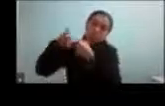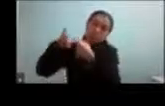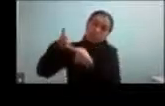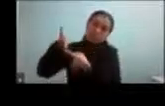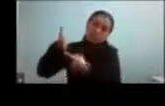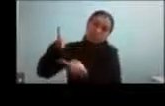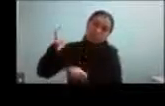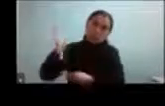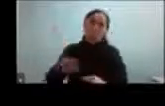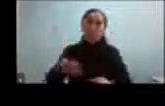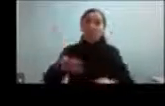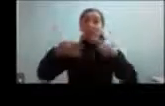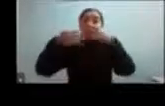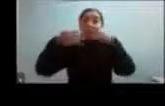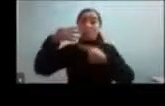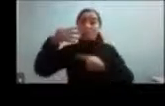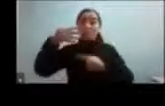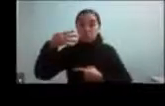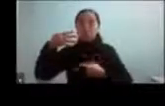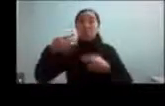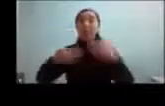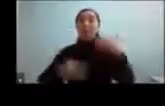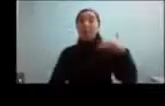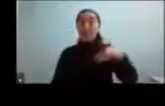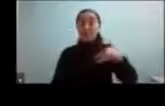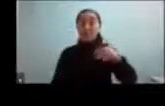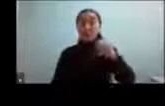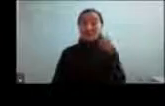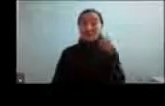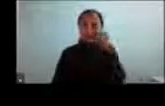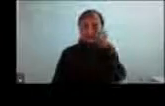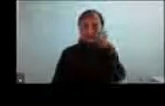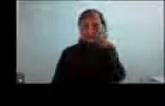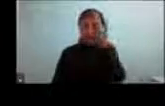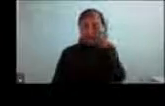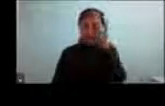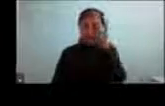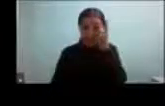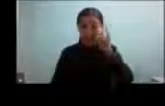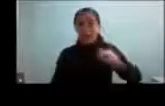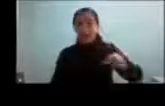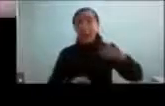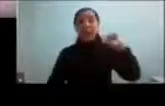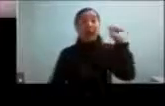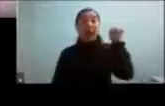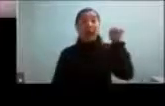importante es saber que el autismo como condición no es un trastorno